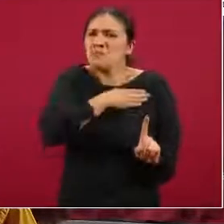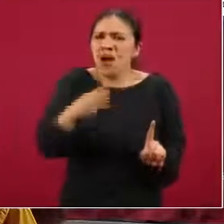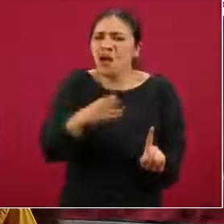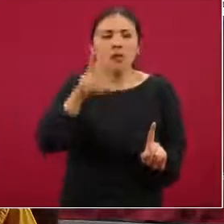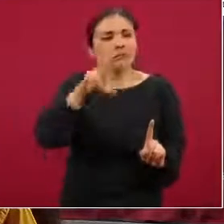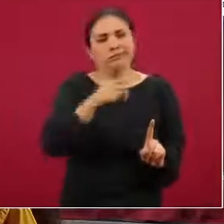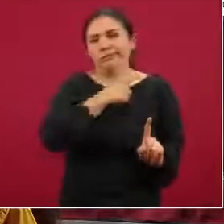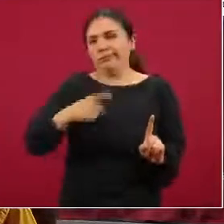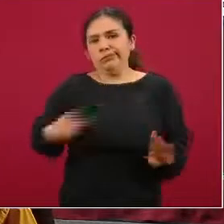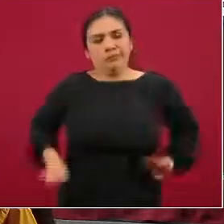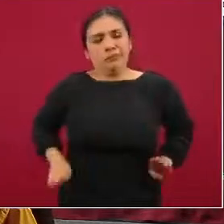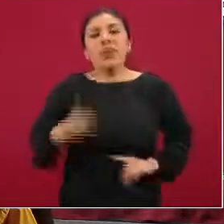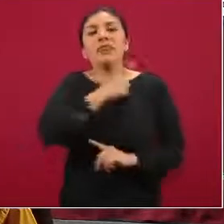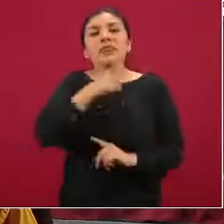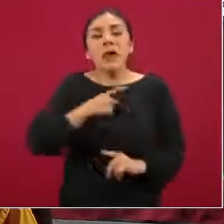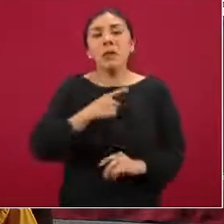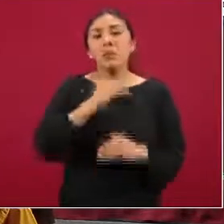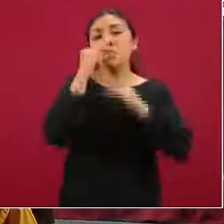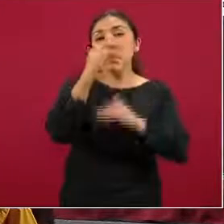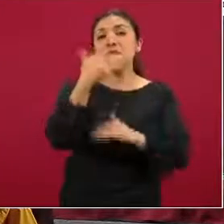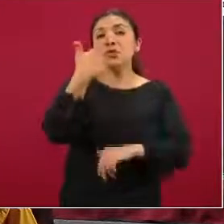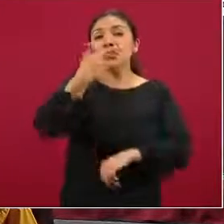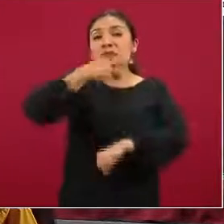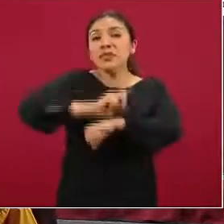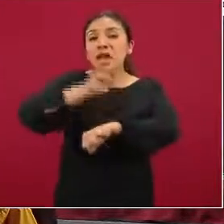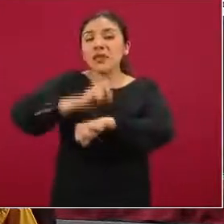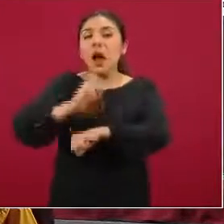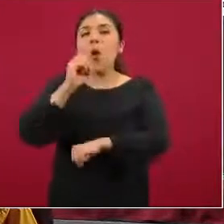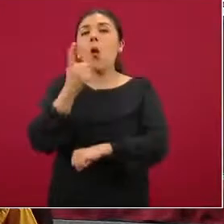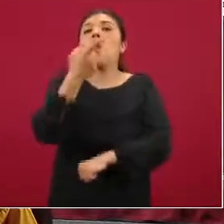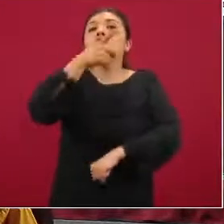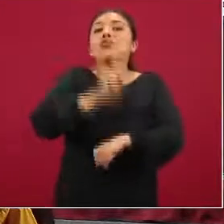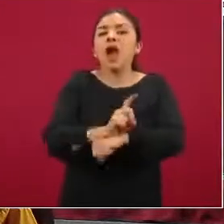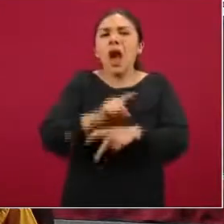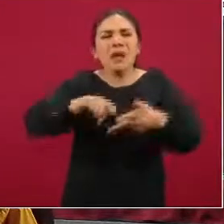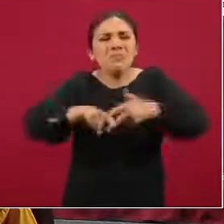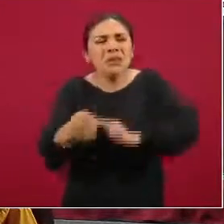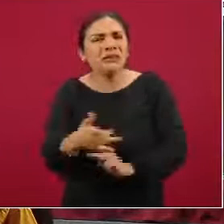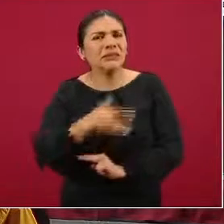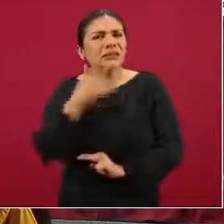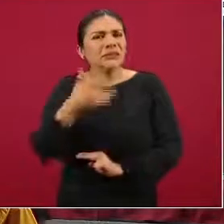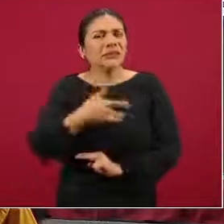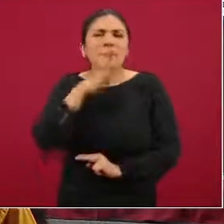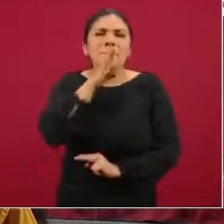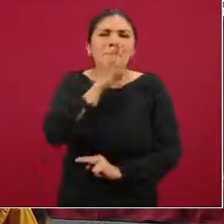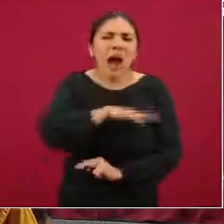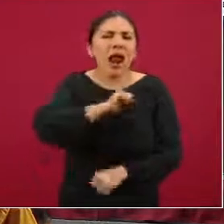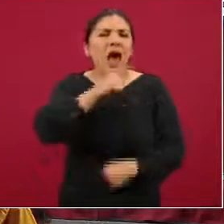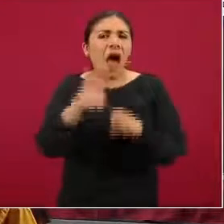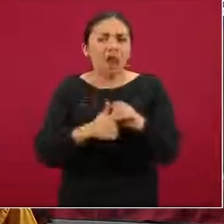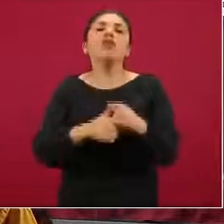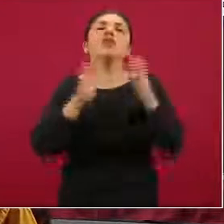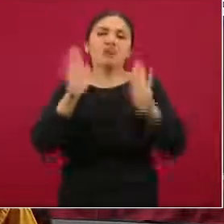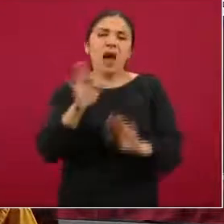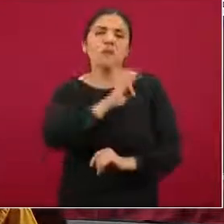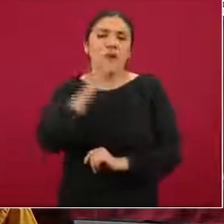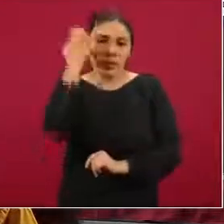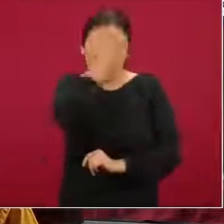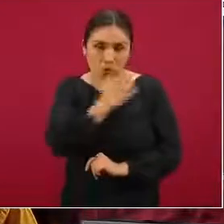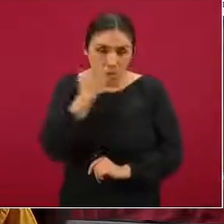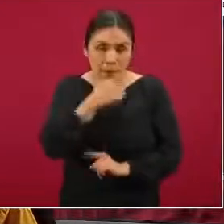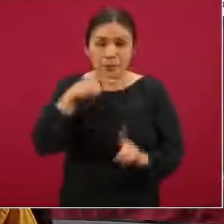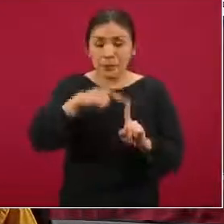un máximo de siete días o al menos un día de haber iniciado con la sintomatología. Tiene una